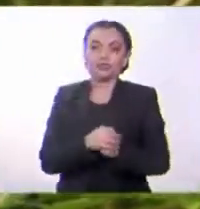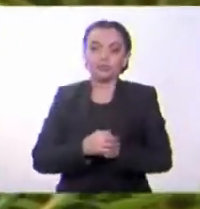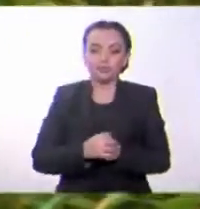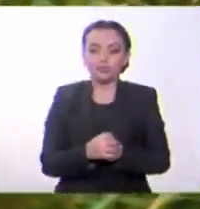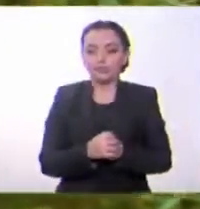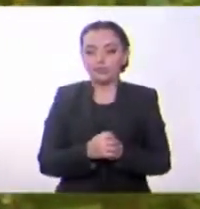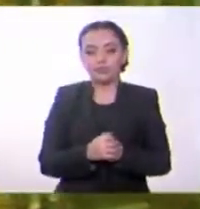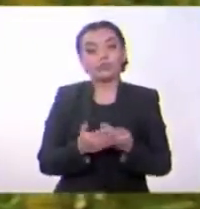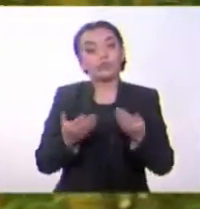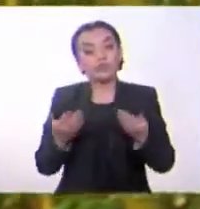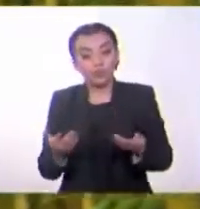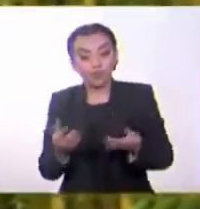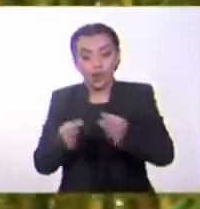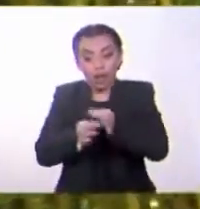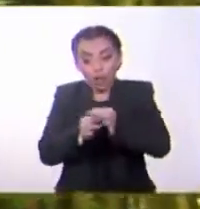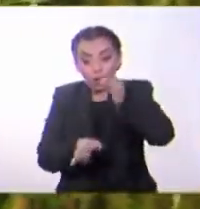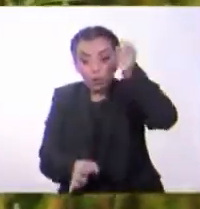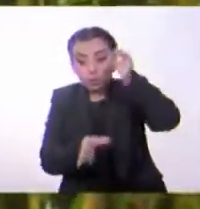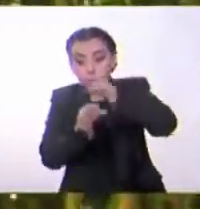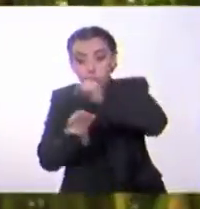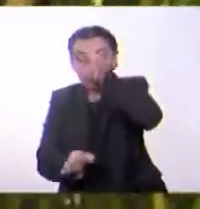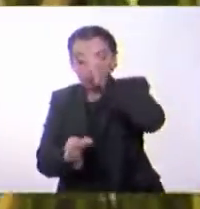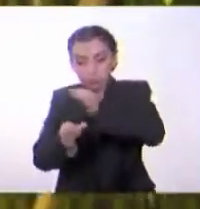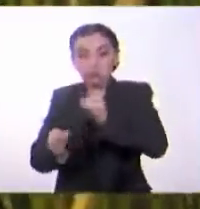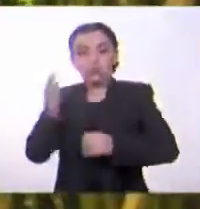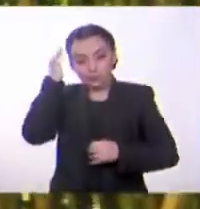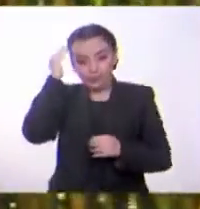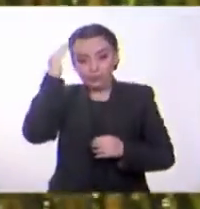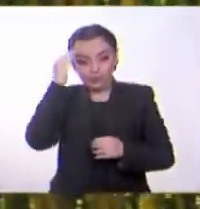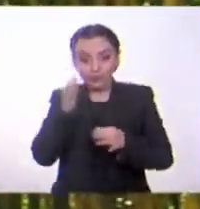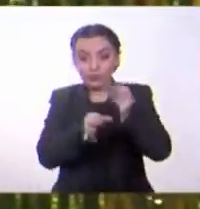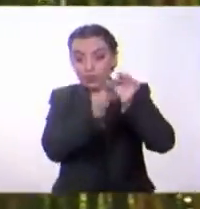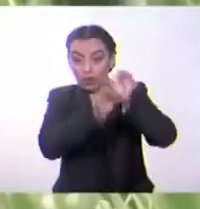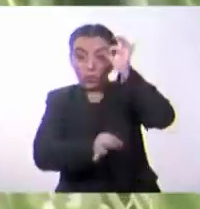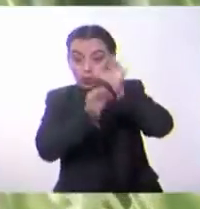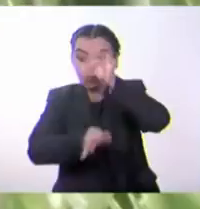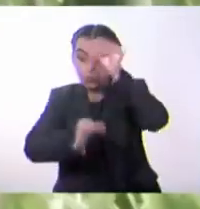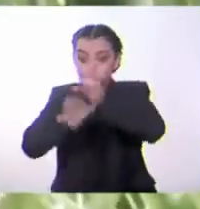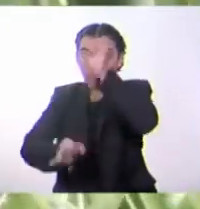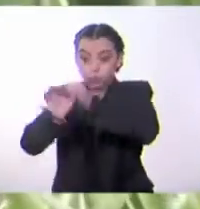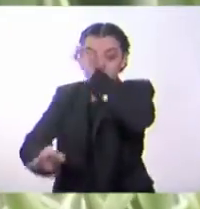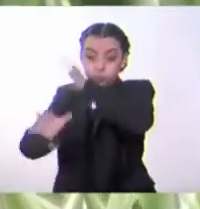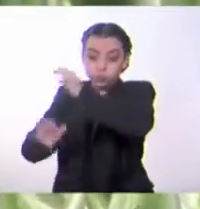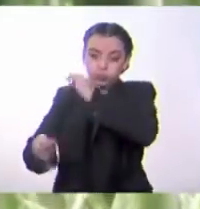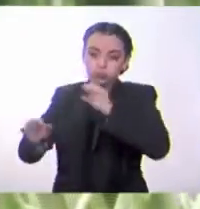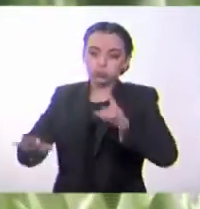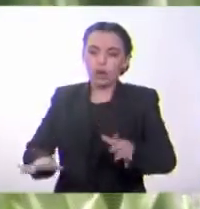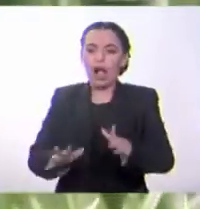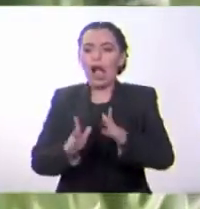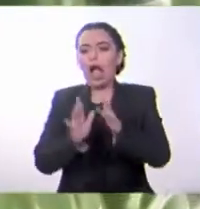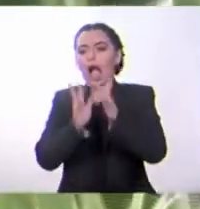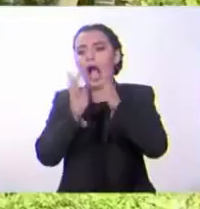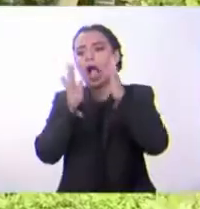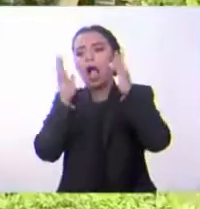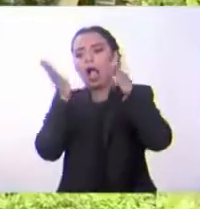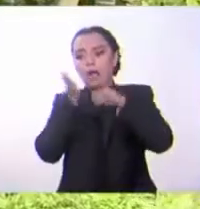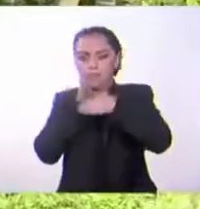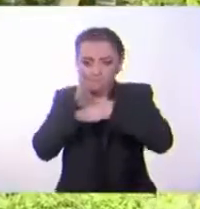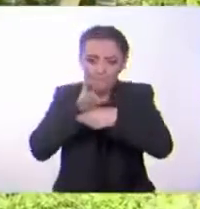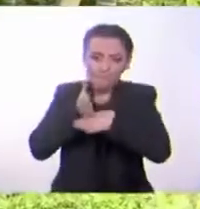Finalmente, están los bambúes que todos conocemos y que pueden considerarse árboles o arbustos maderables.